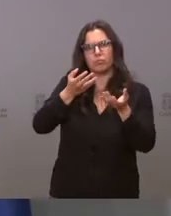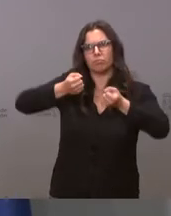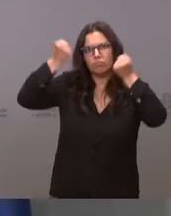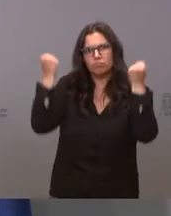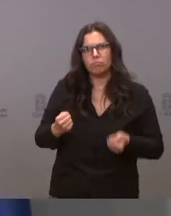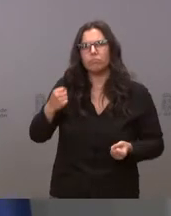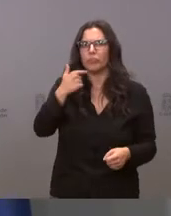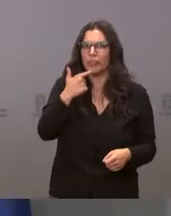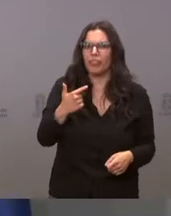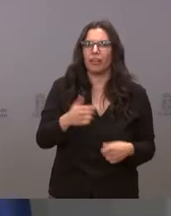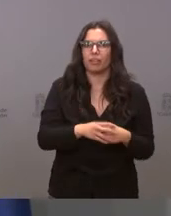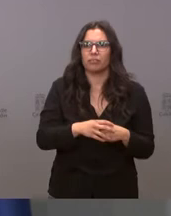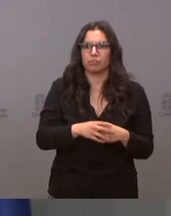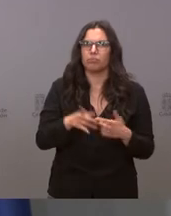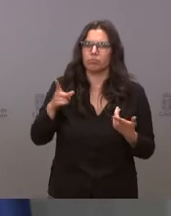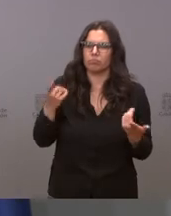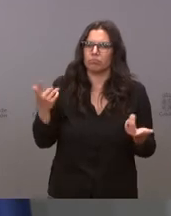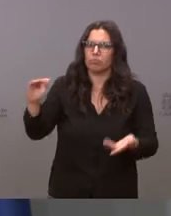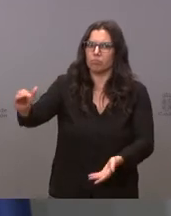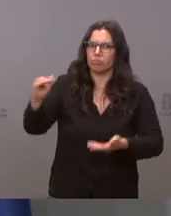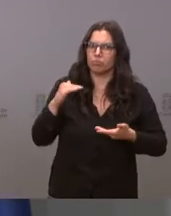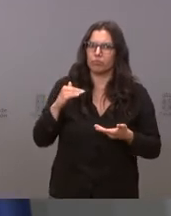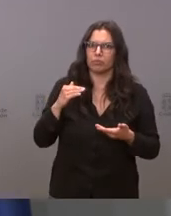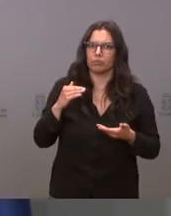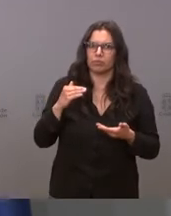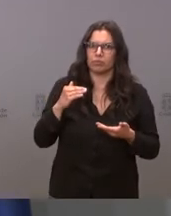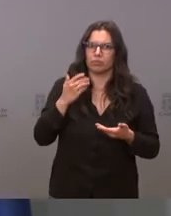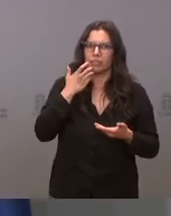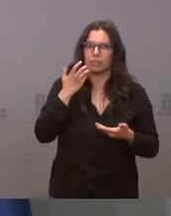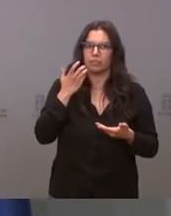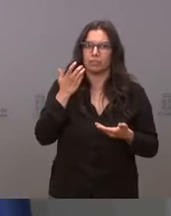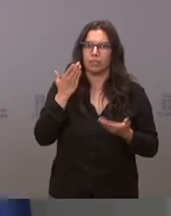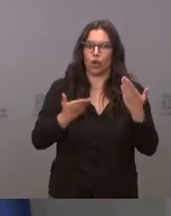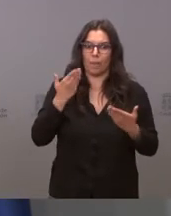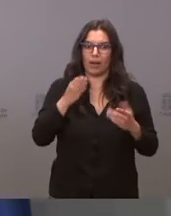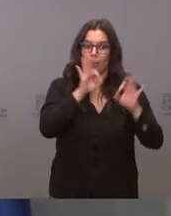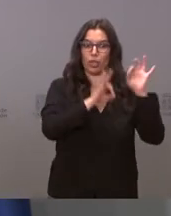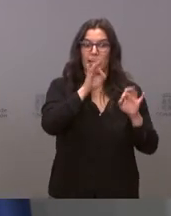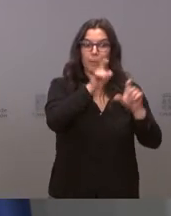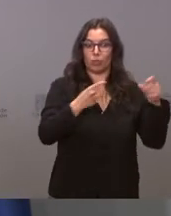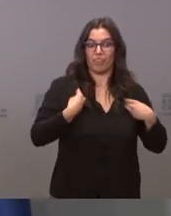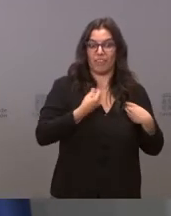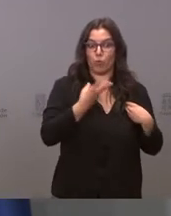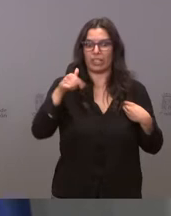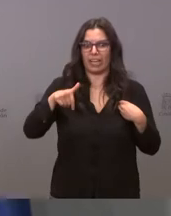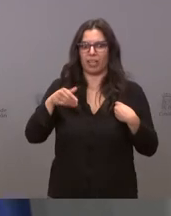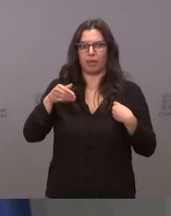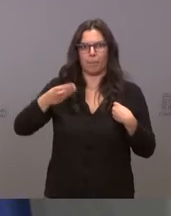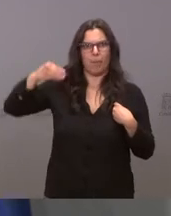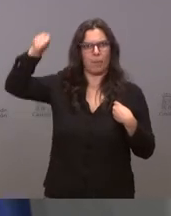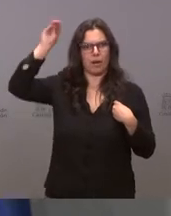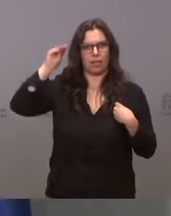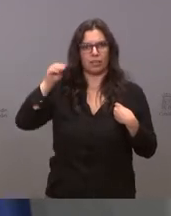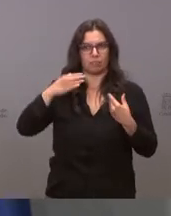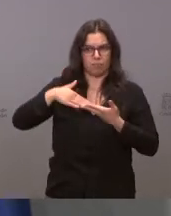está suministrando más dosis de vacunas de las que corresponden por la población y yo no